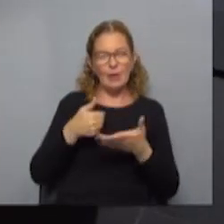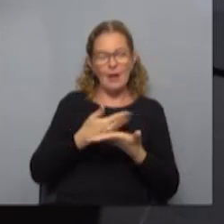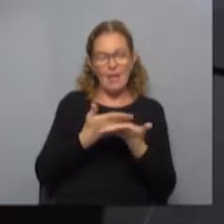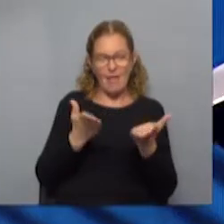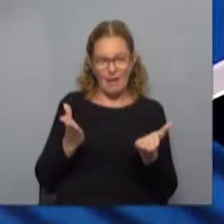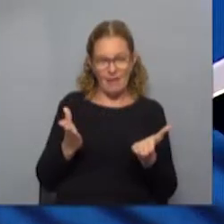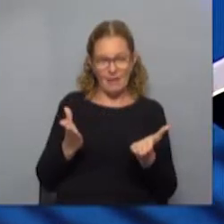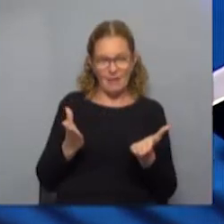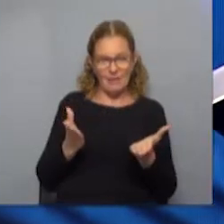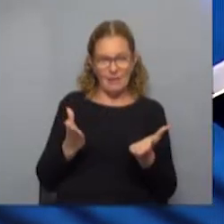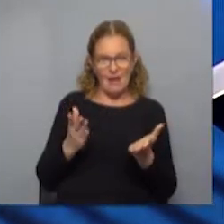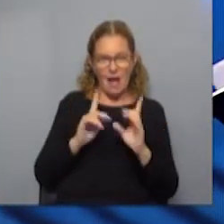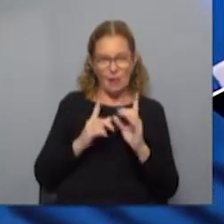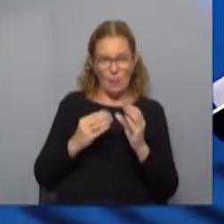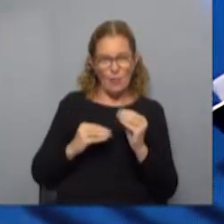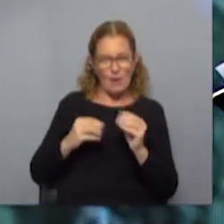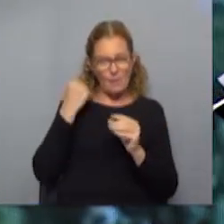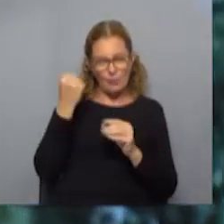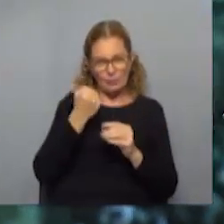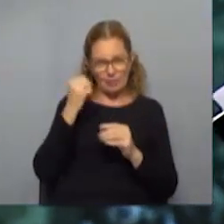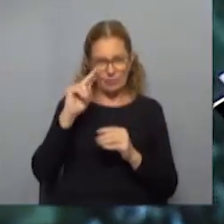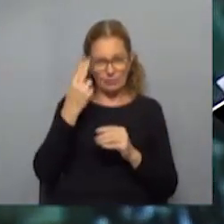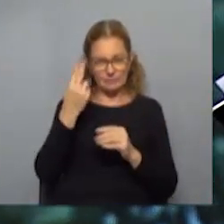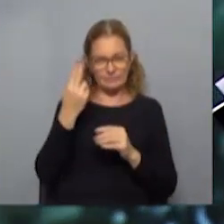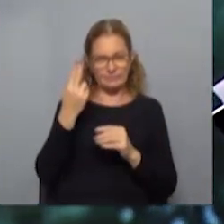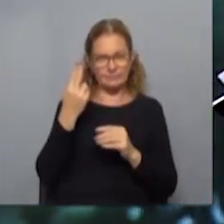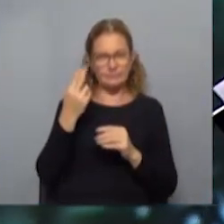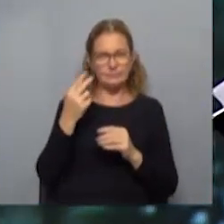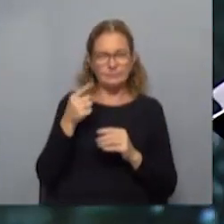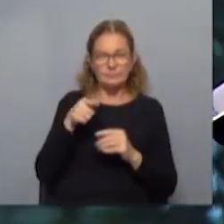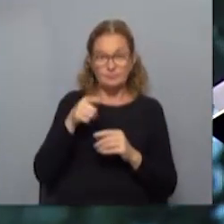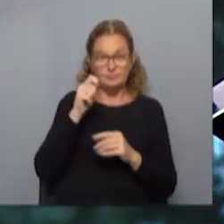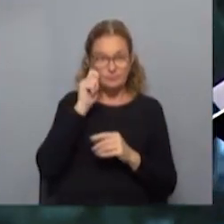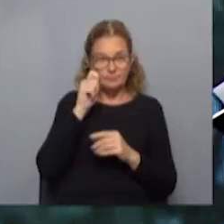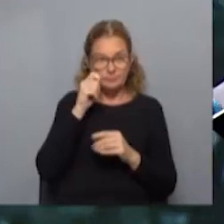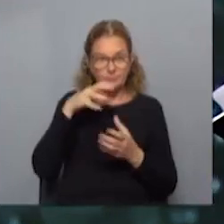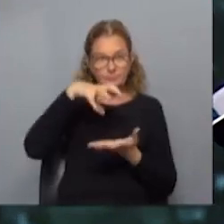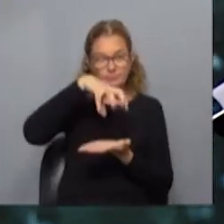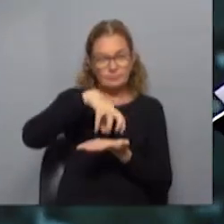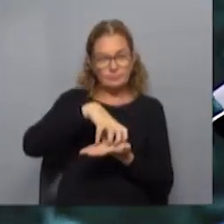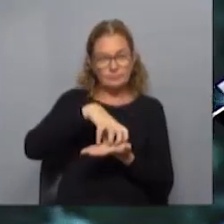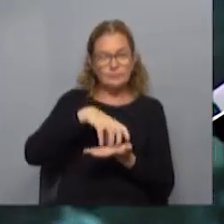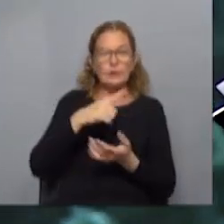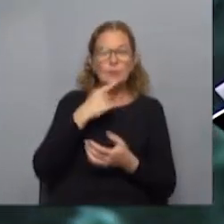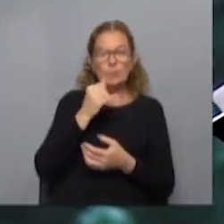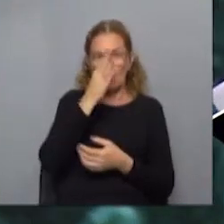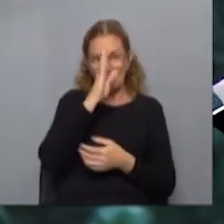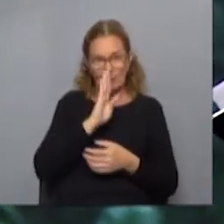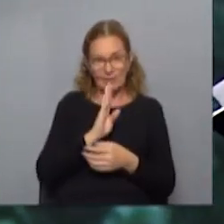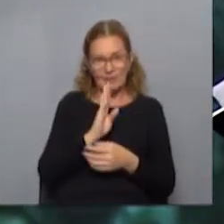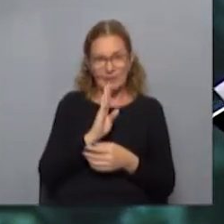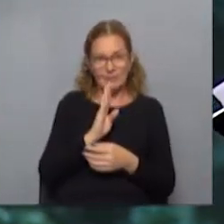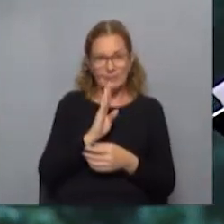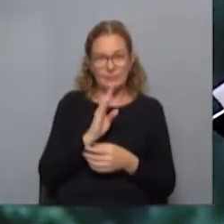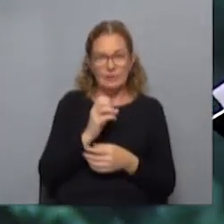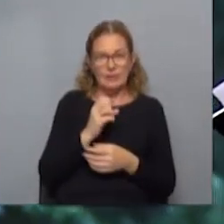un plus al Uruguay como destino turístico. Por ejemplo, la parte de Brasil es